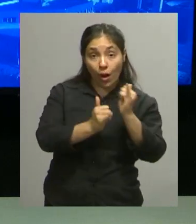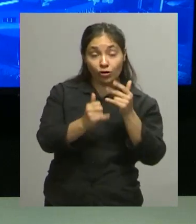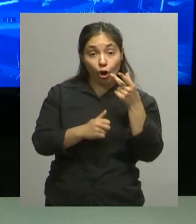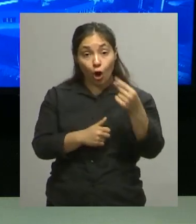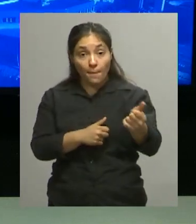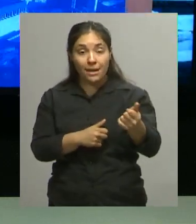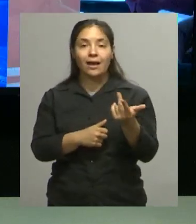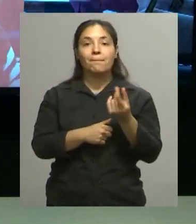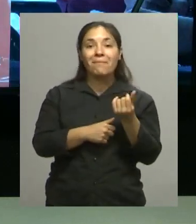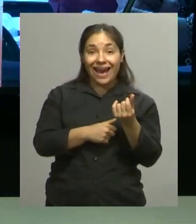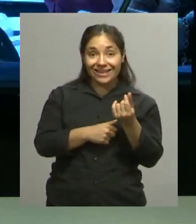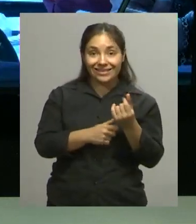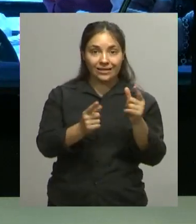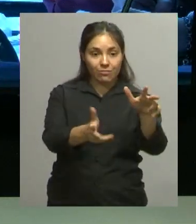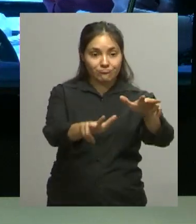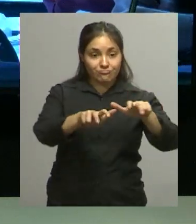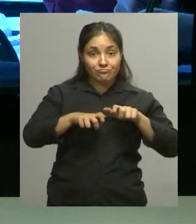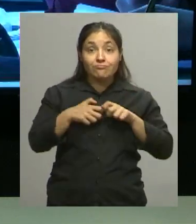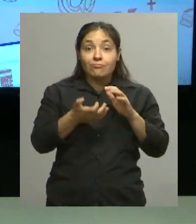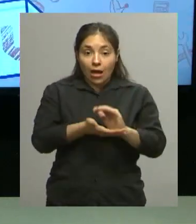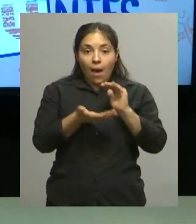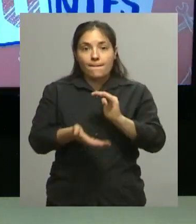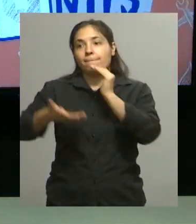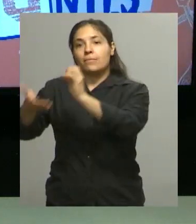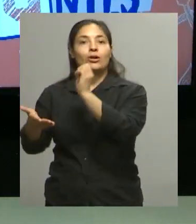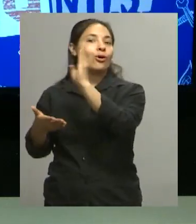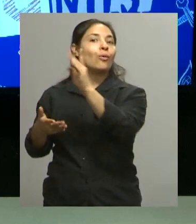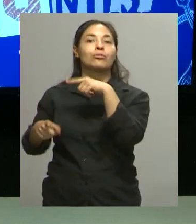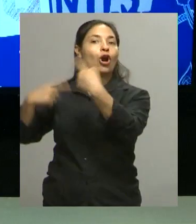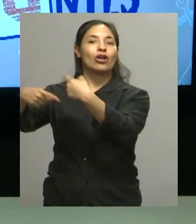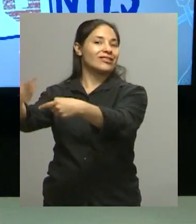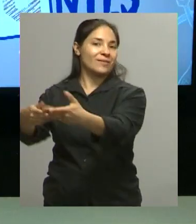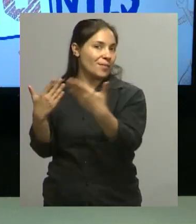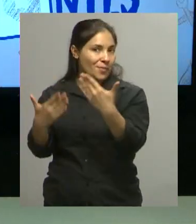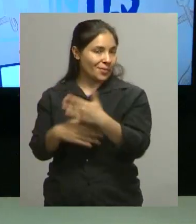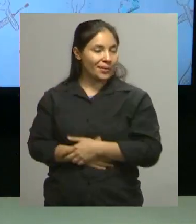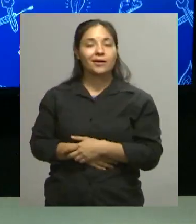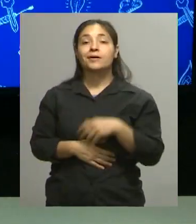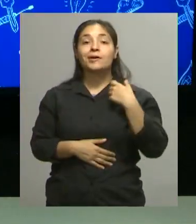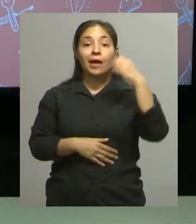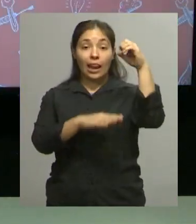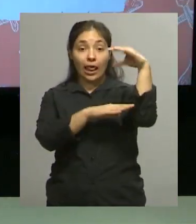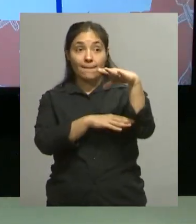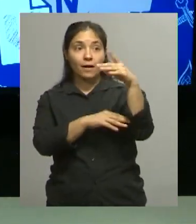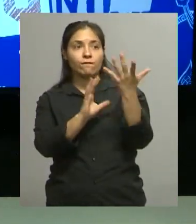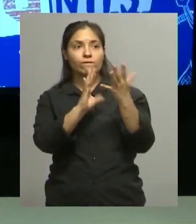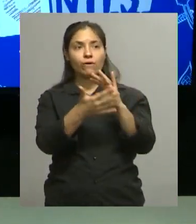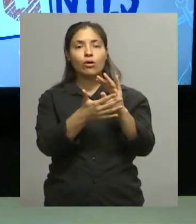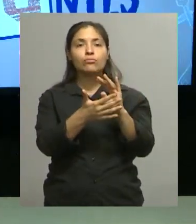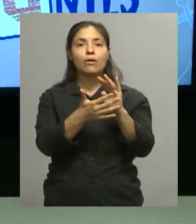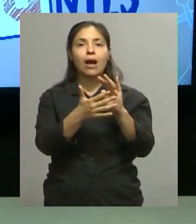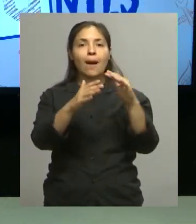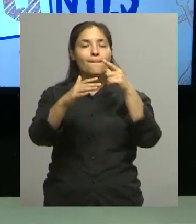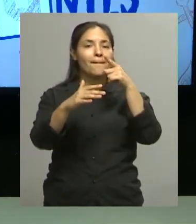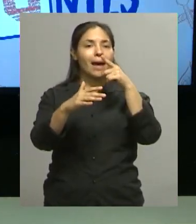fondos recaudados son para el club Para que se siga sosteniendo Y bueno, la Lámpara tiene una forma de cubo En cada cara de